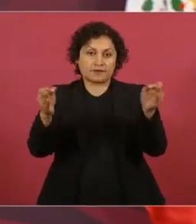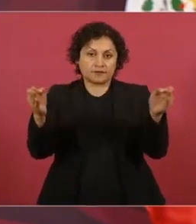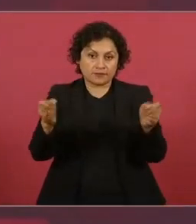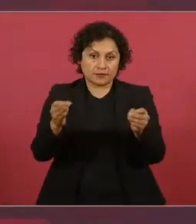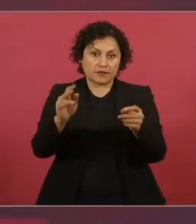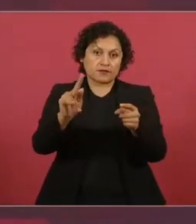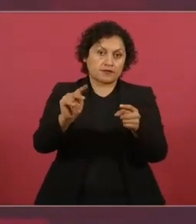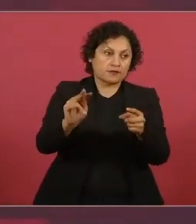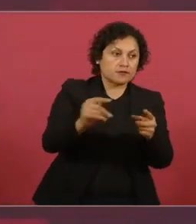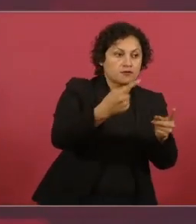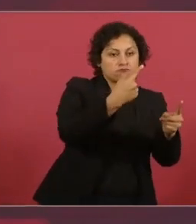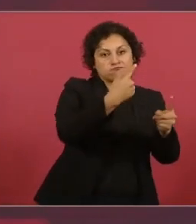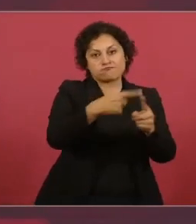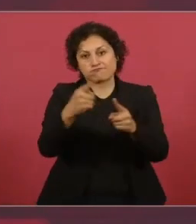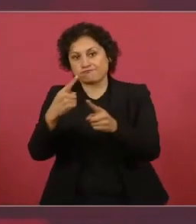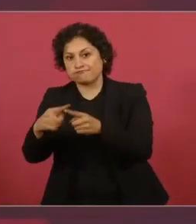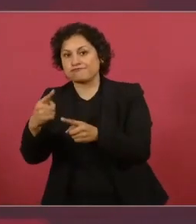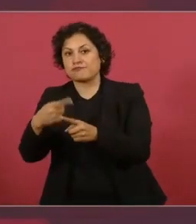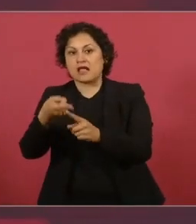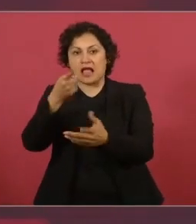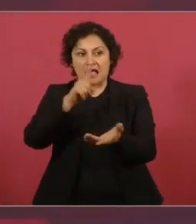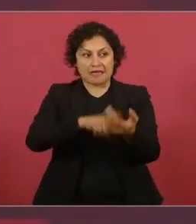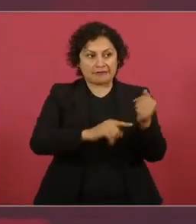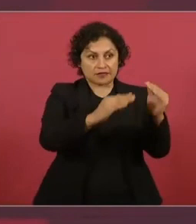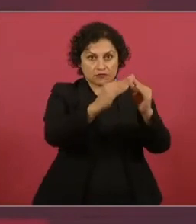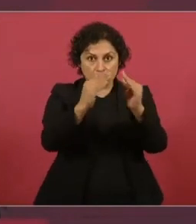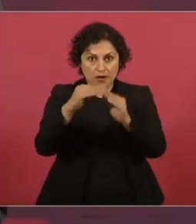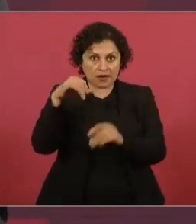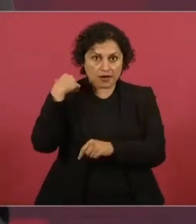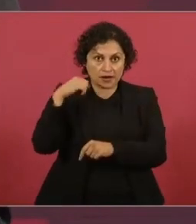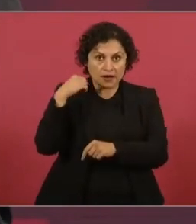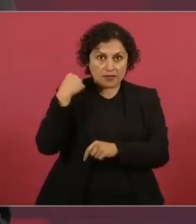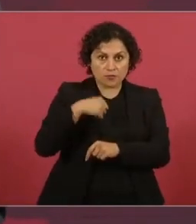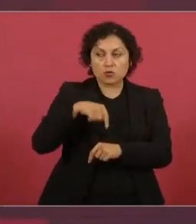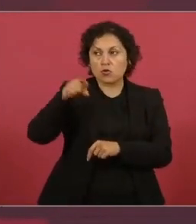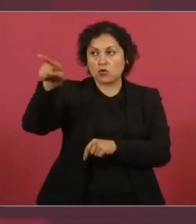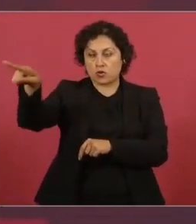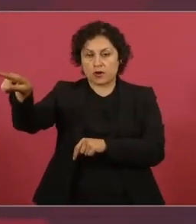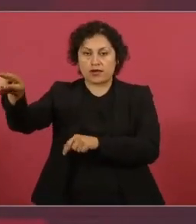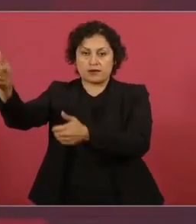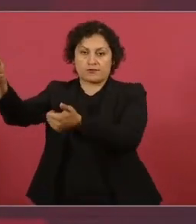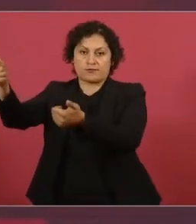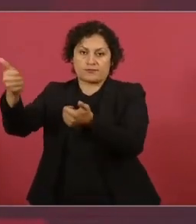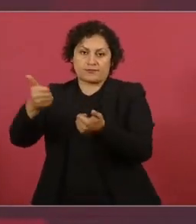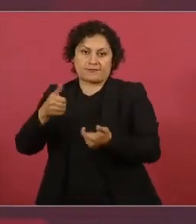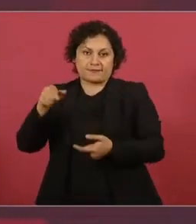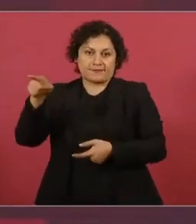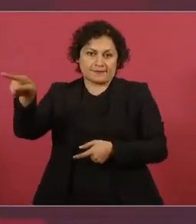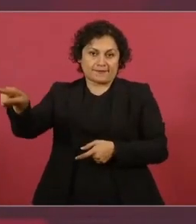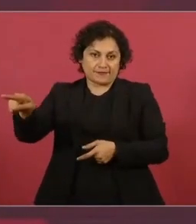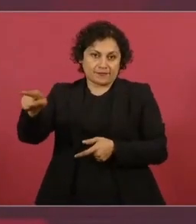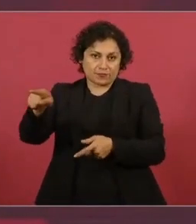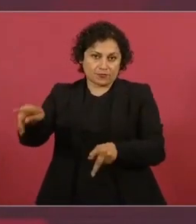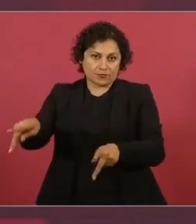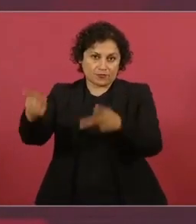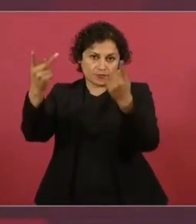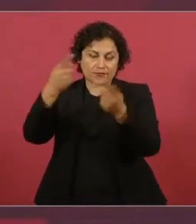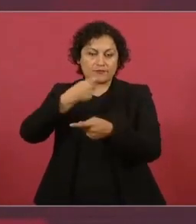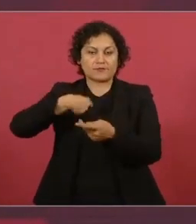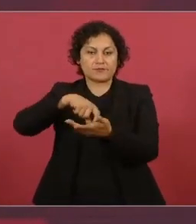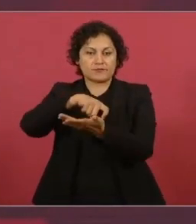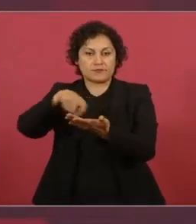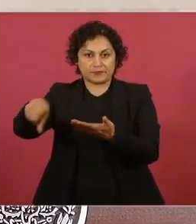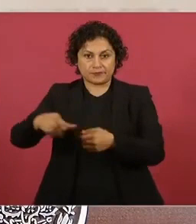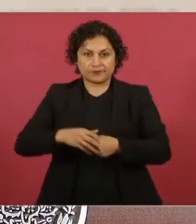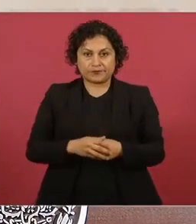porque ya se terminó el censo casa por casa en Acapulco